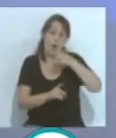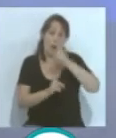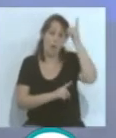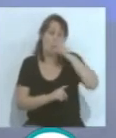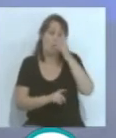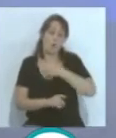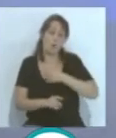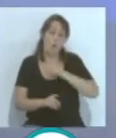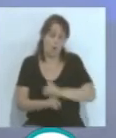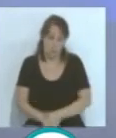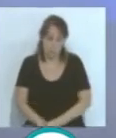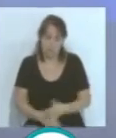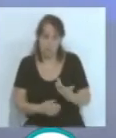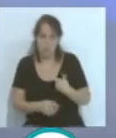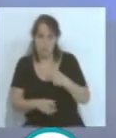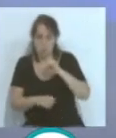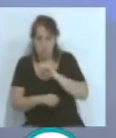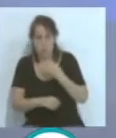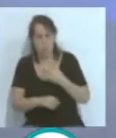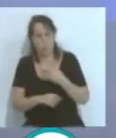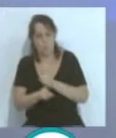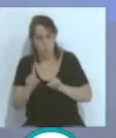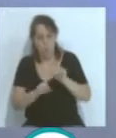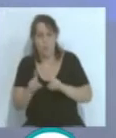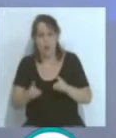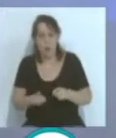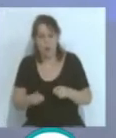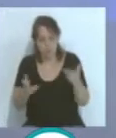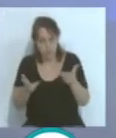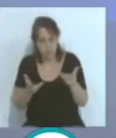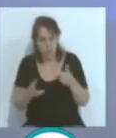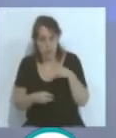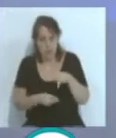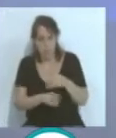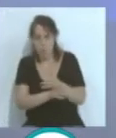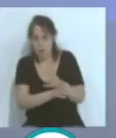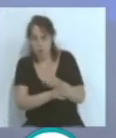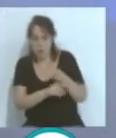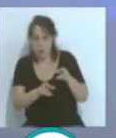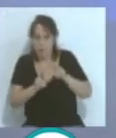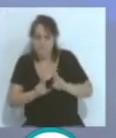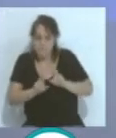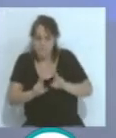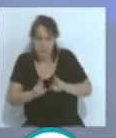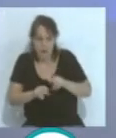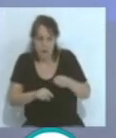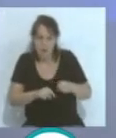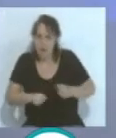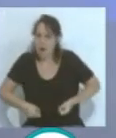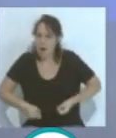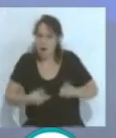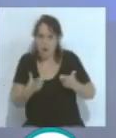problema gordo para un club cuando un jugador en el que se han depositado muchísima esperanza en la que se ha gastado